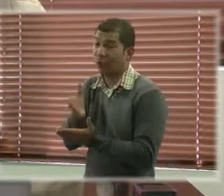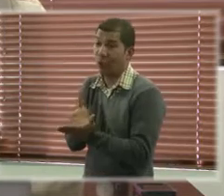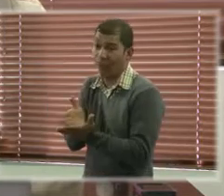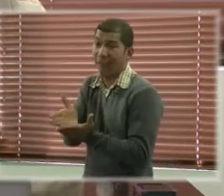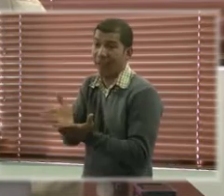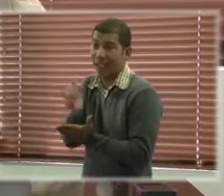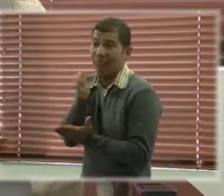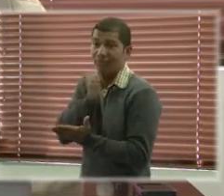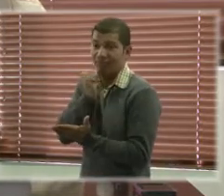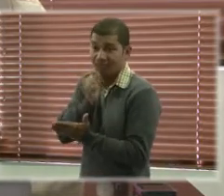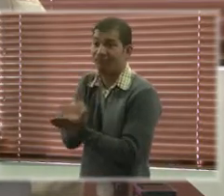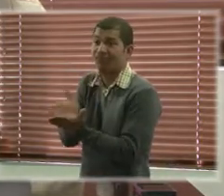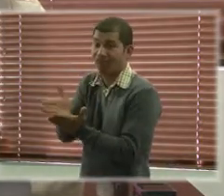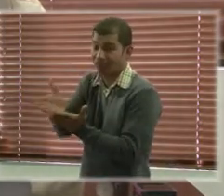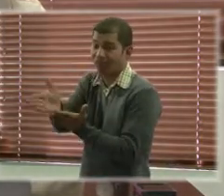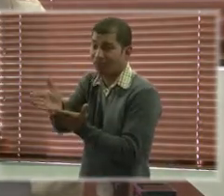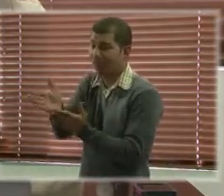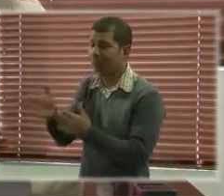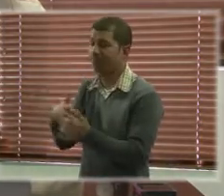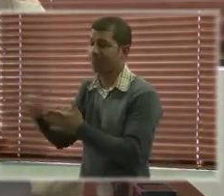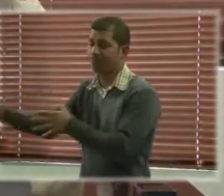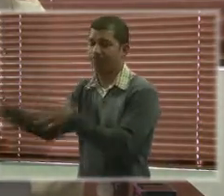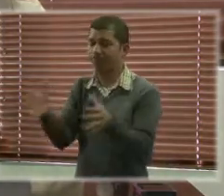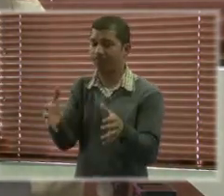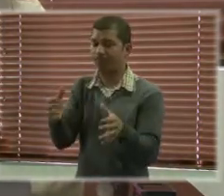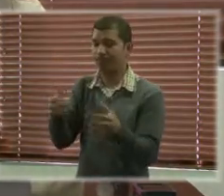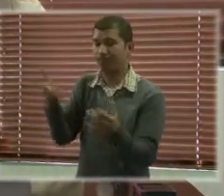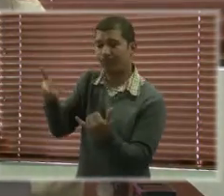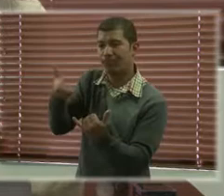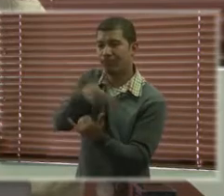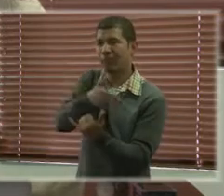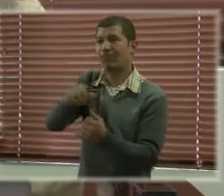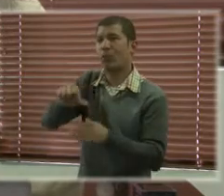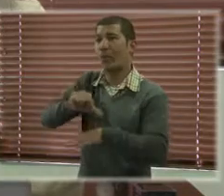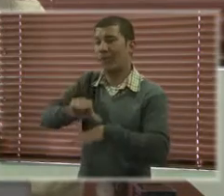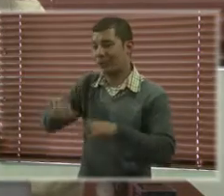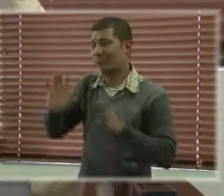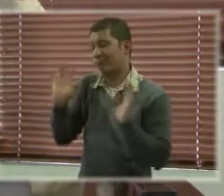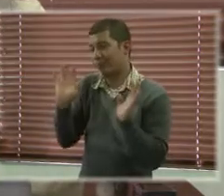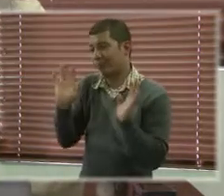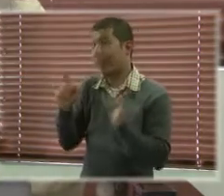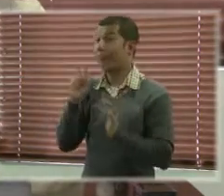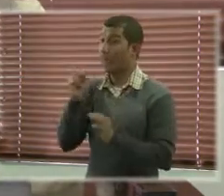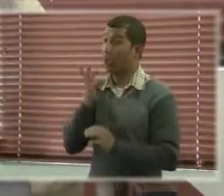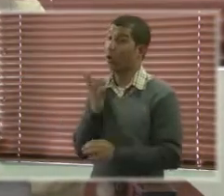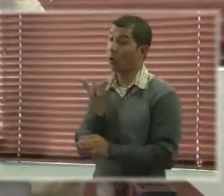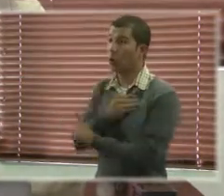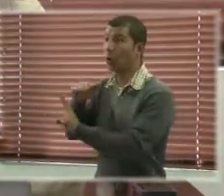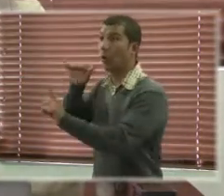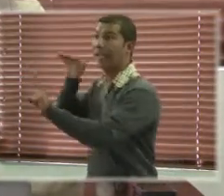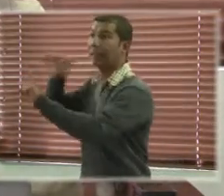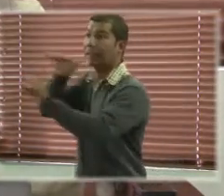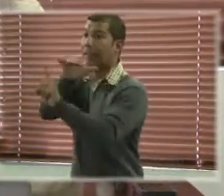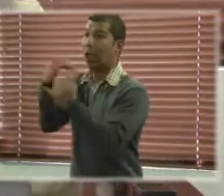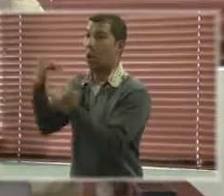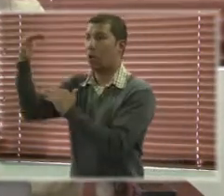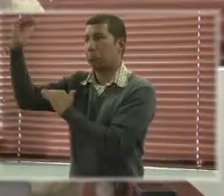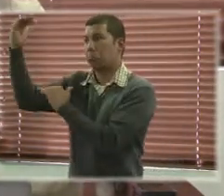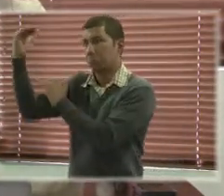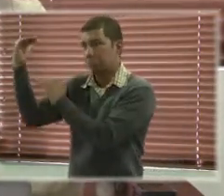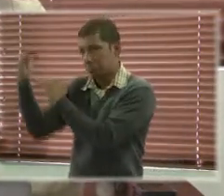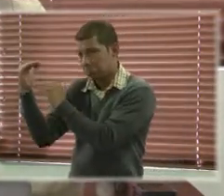dentro de la prestación de servicios y obviamente incidencia, que la incidencia ante este dado sí tuvo un impacto sobre la